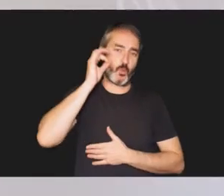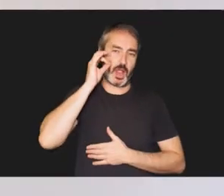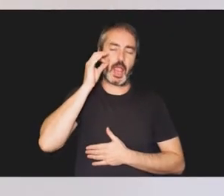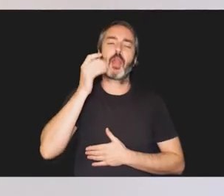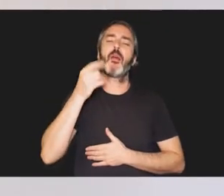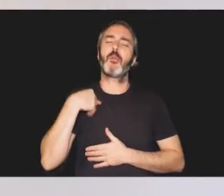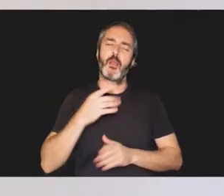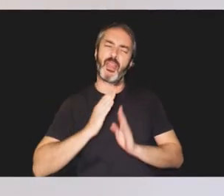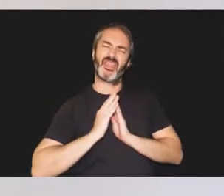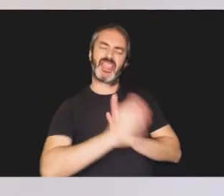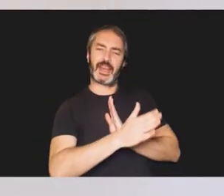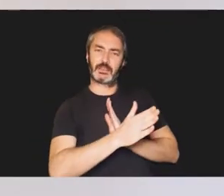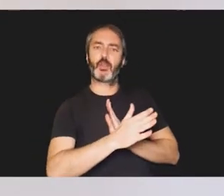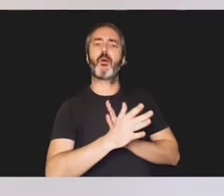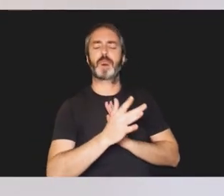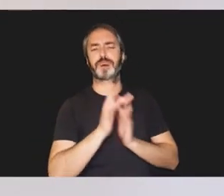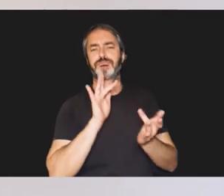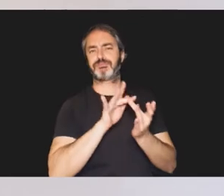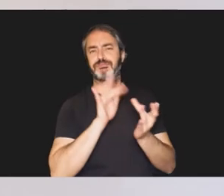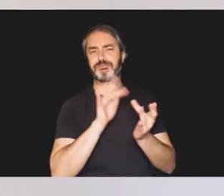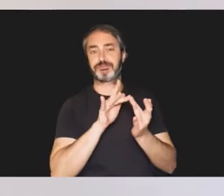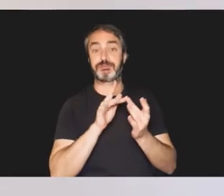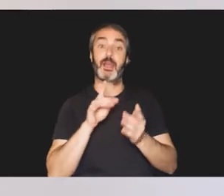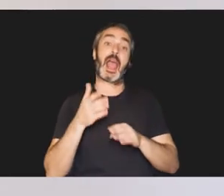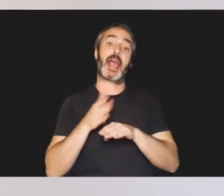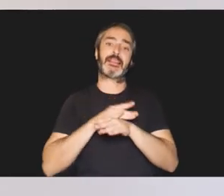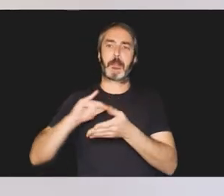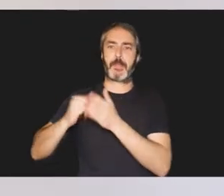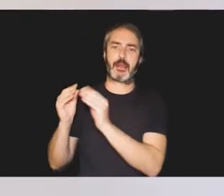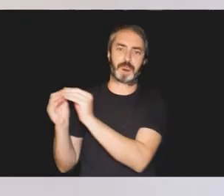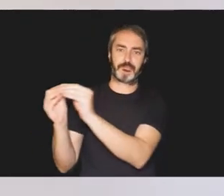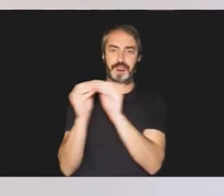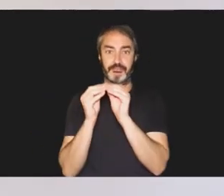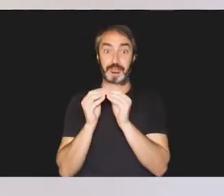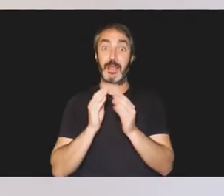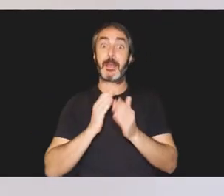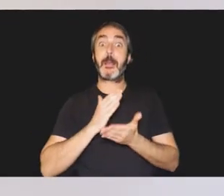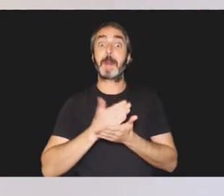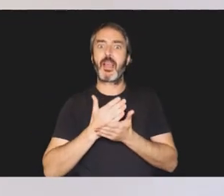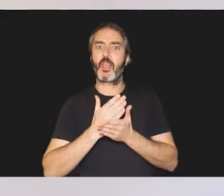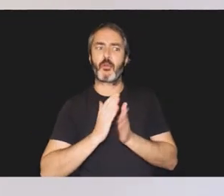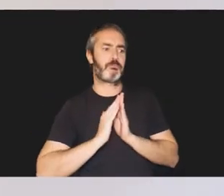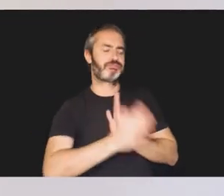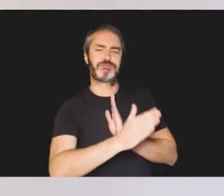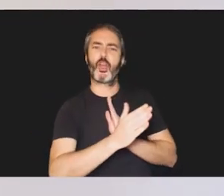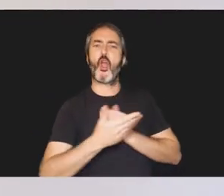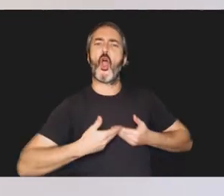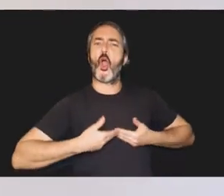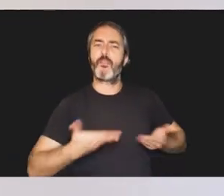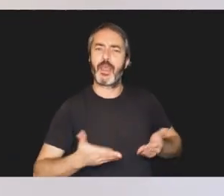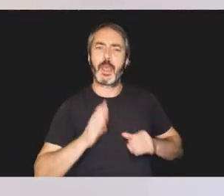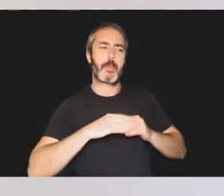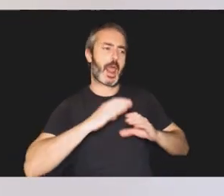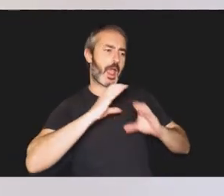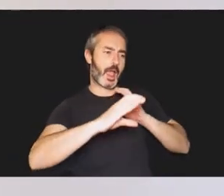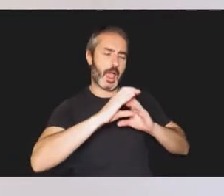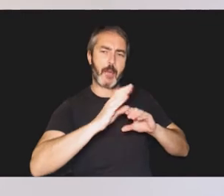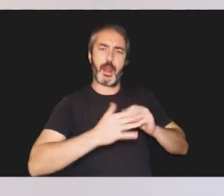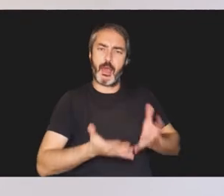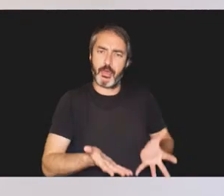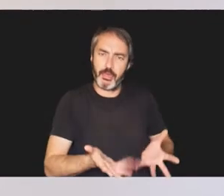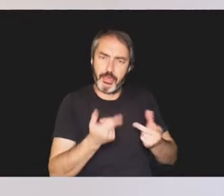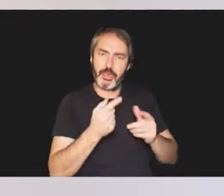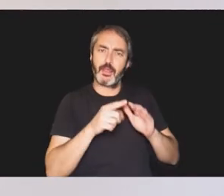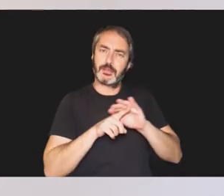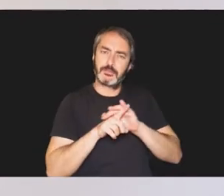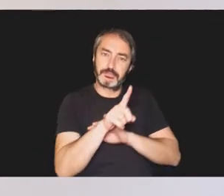atenciones directas según el plan establecido. El mediador desarrolla una relación de confianza centrada en fomentar la comunicación, ya